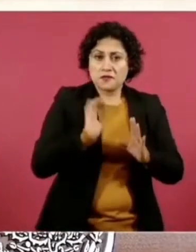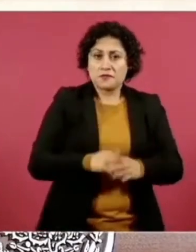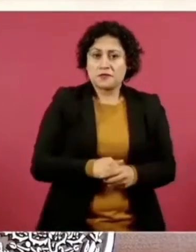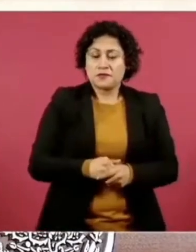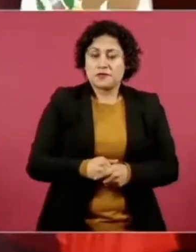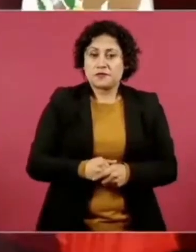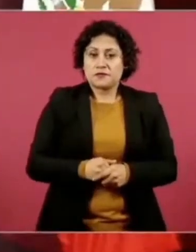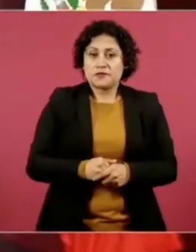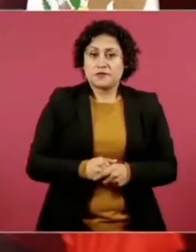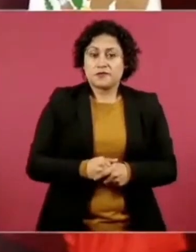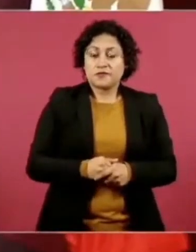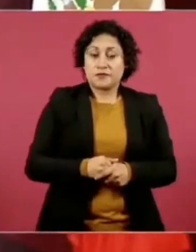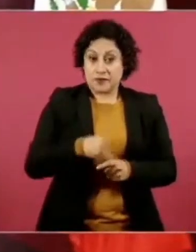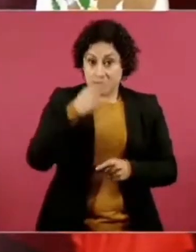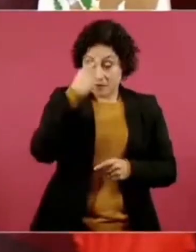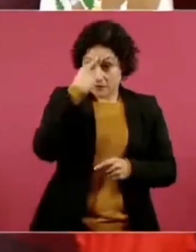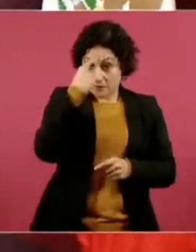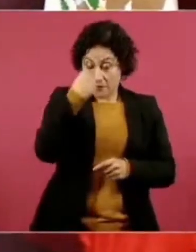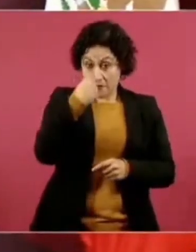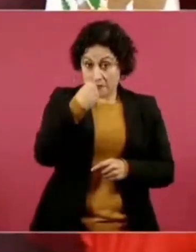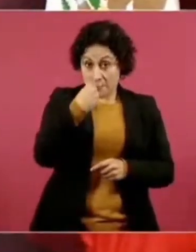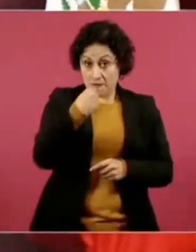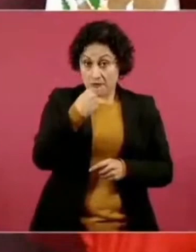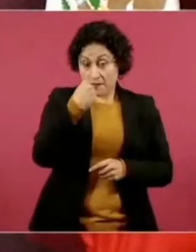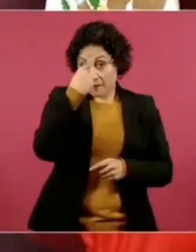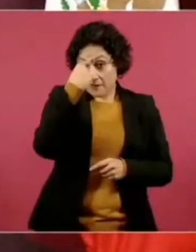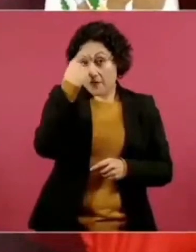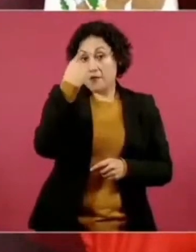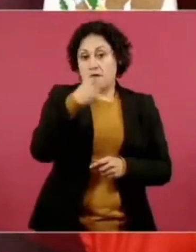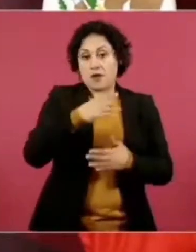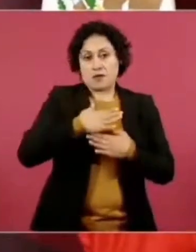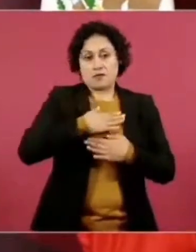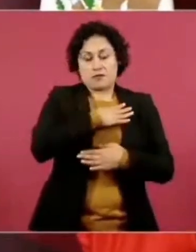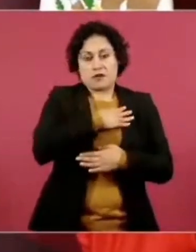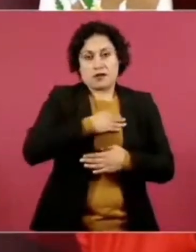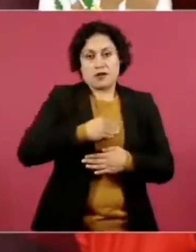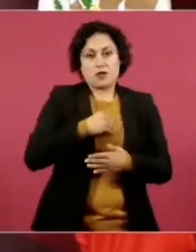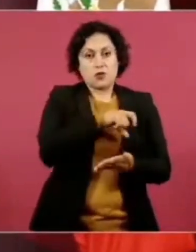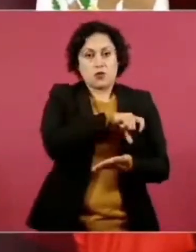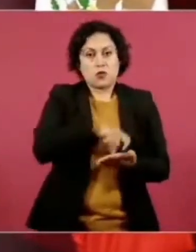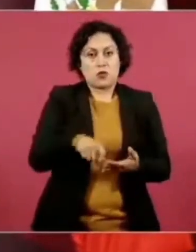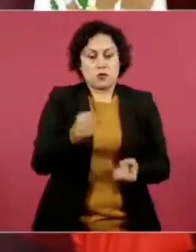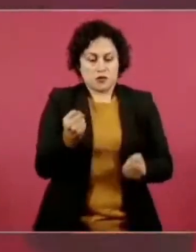y le compré a uno de mis hijos un Ferrari,